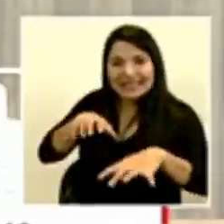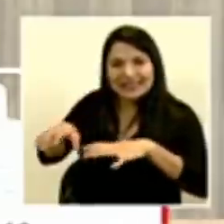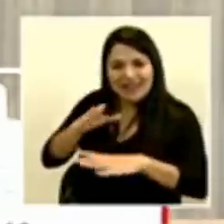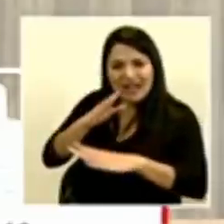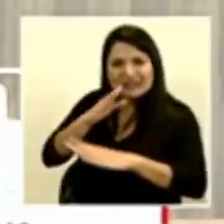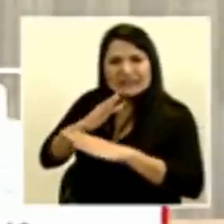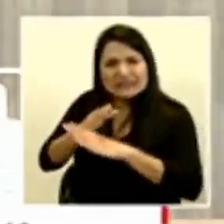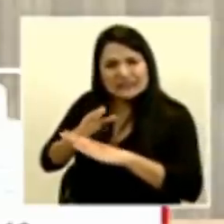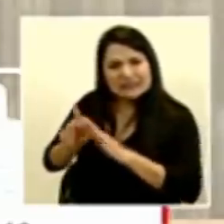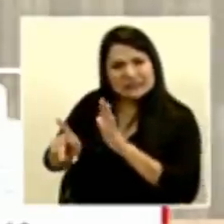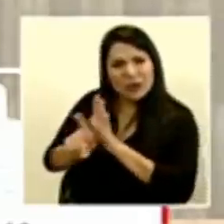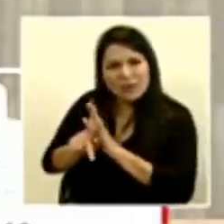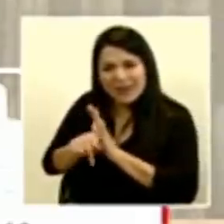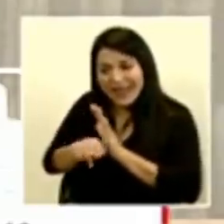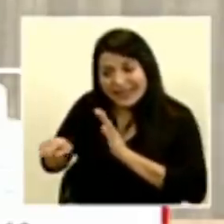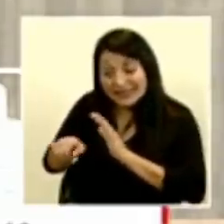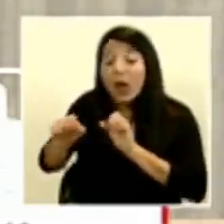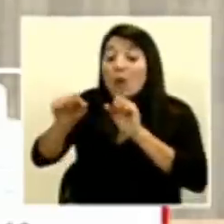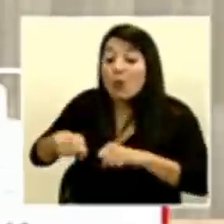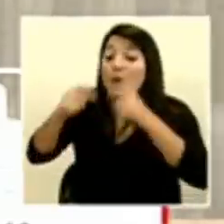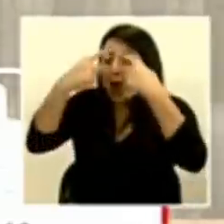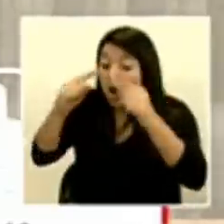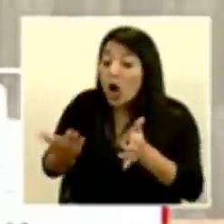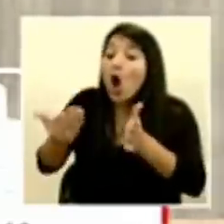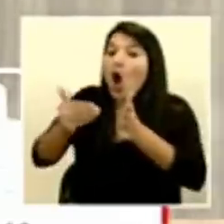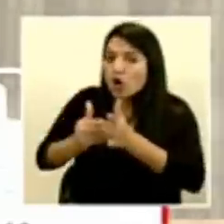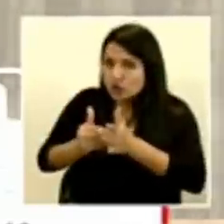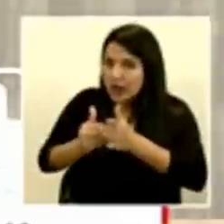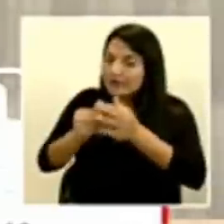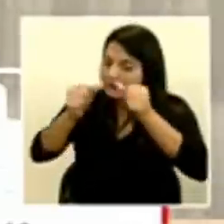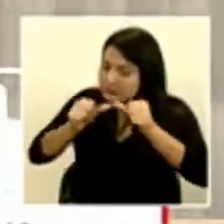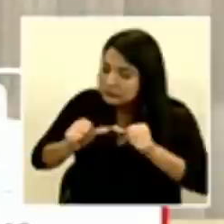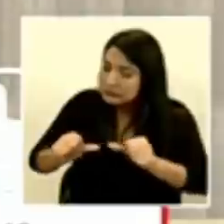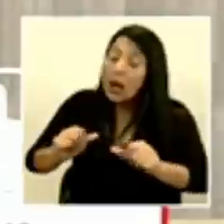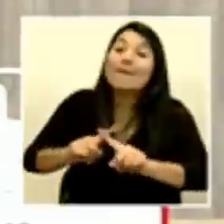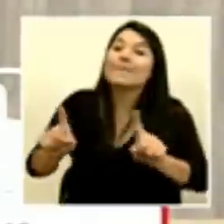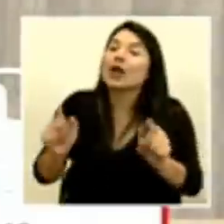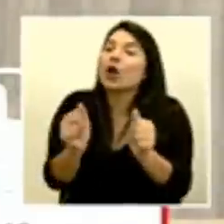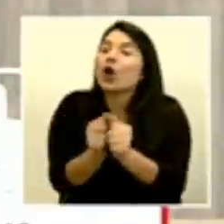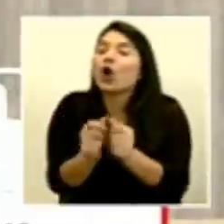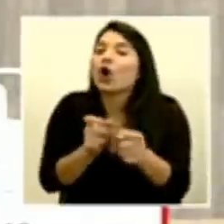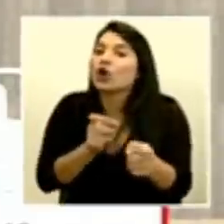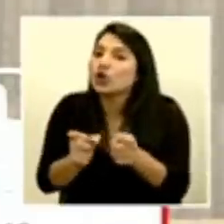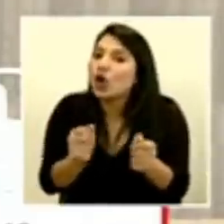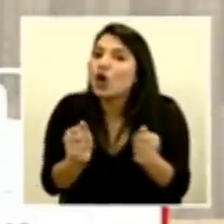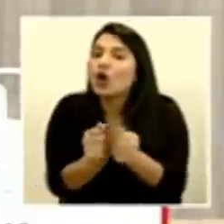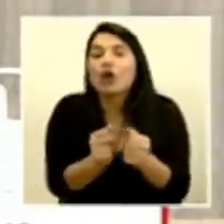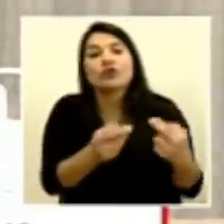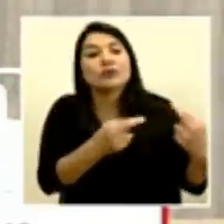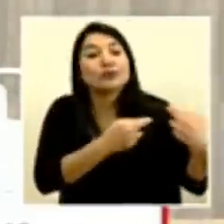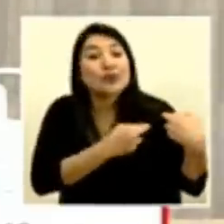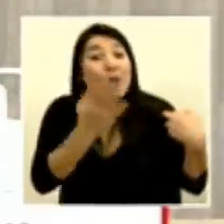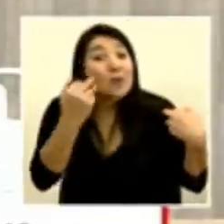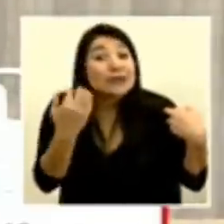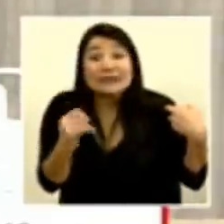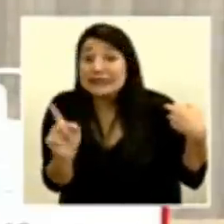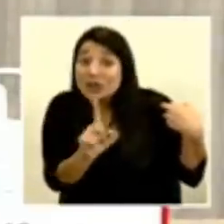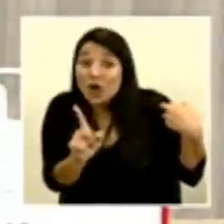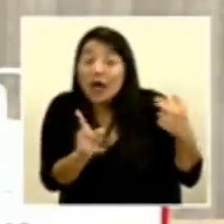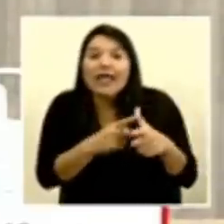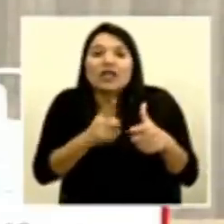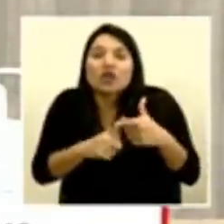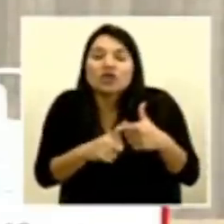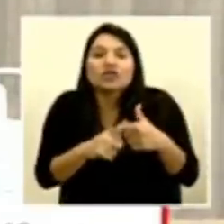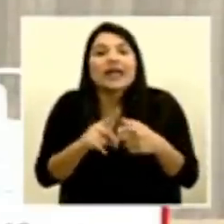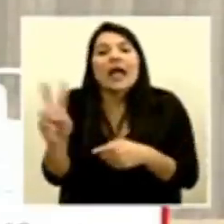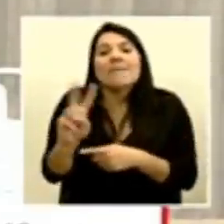prohibidas logren retomarse pero con mucho control con mucha responsabilidad porque si no el virus va a tomar control de nosotros